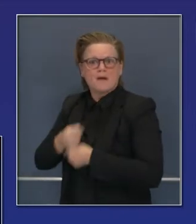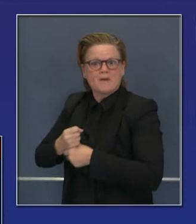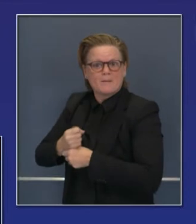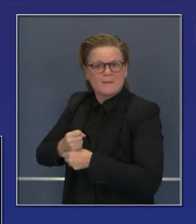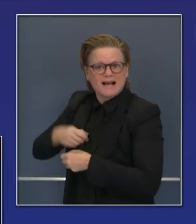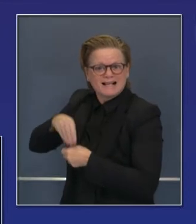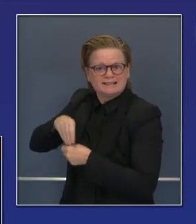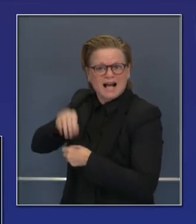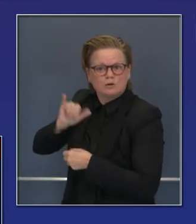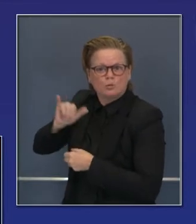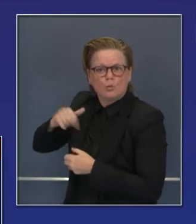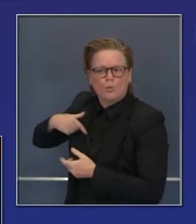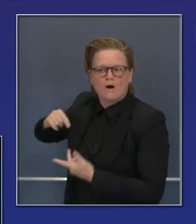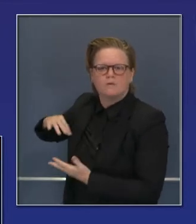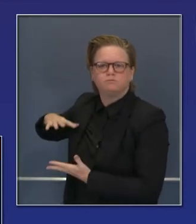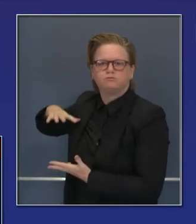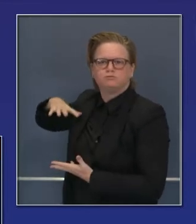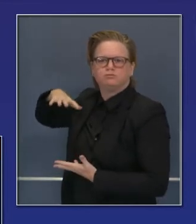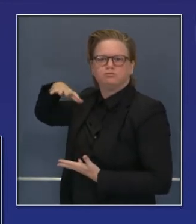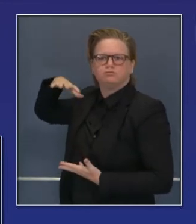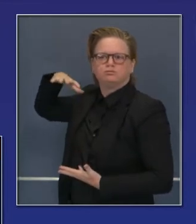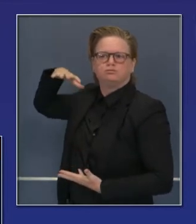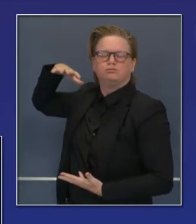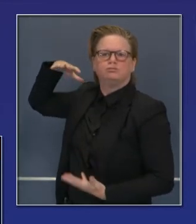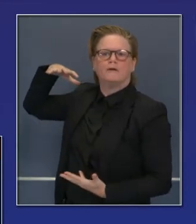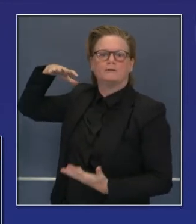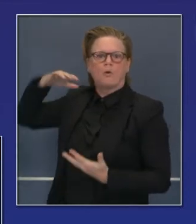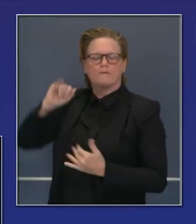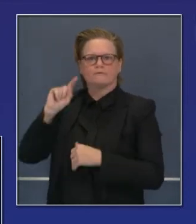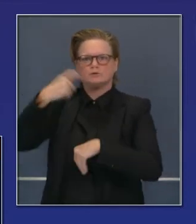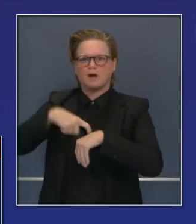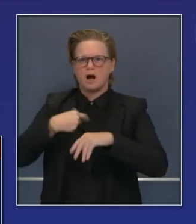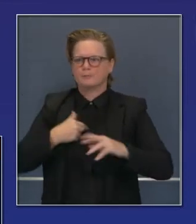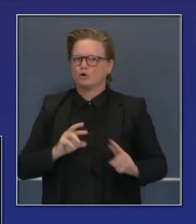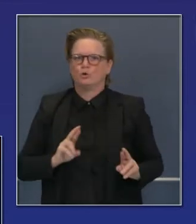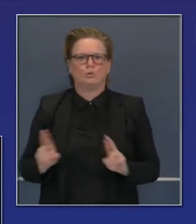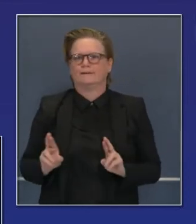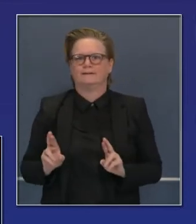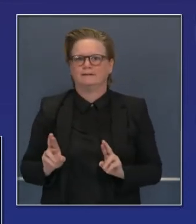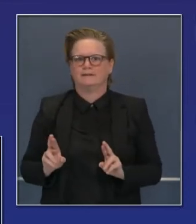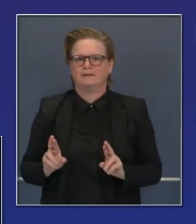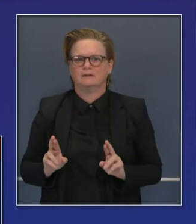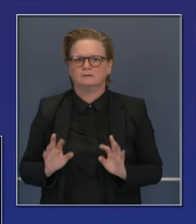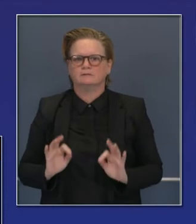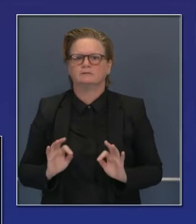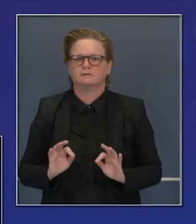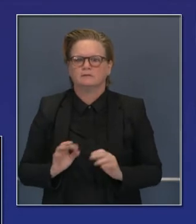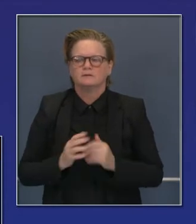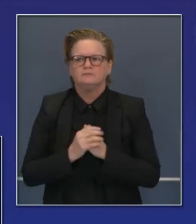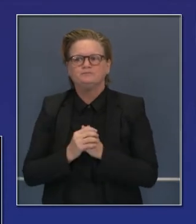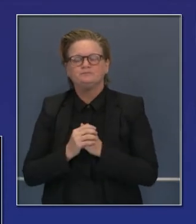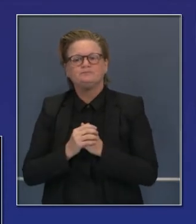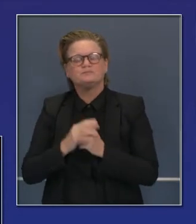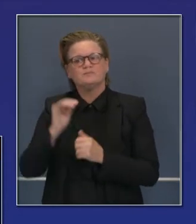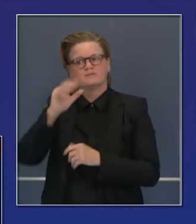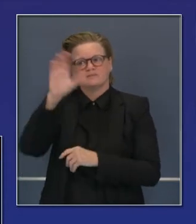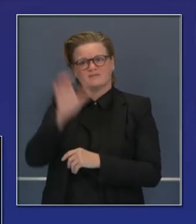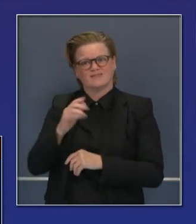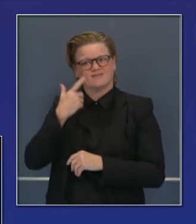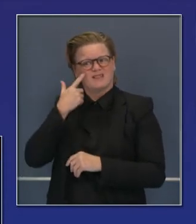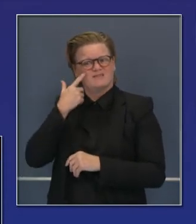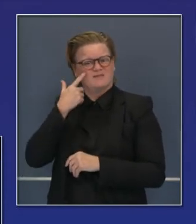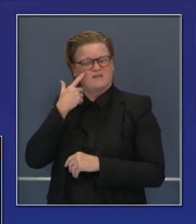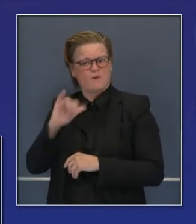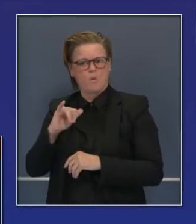ayudándoles con nuestro inventario a través de sus crisis en esa primera oleada, ese primer repunte. California pudo